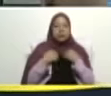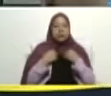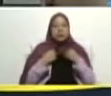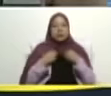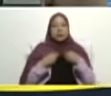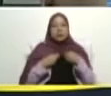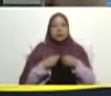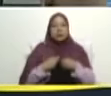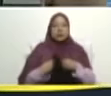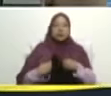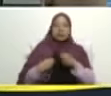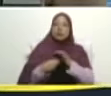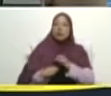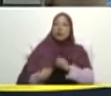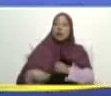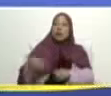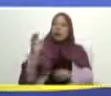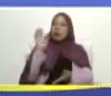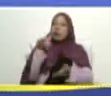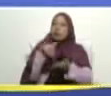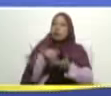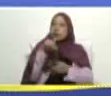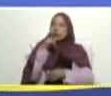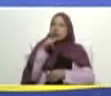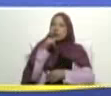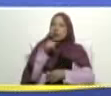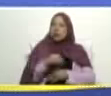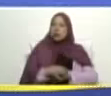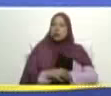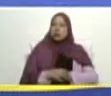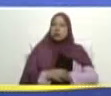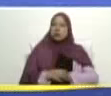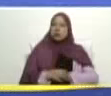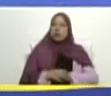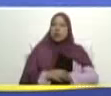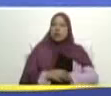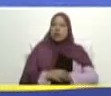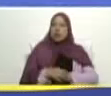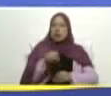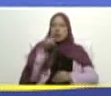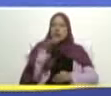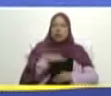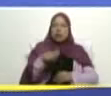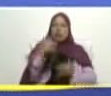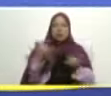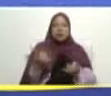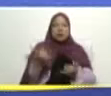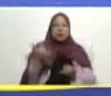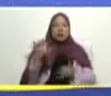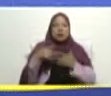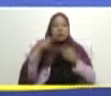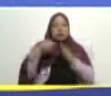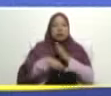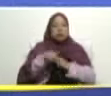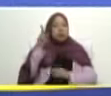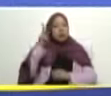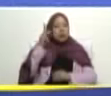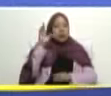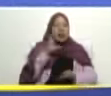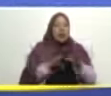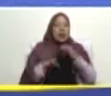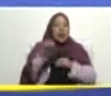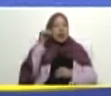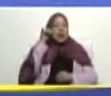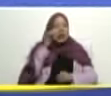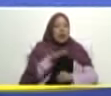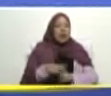Estado Miranda Miranda Miranda Miranda Miranda compañeros de Miranda para llamando a la profesora científica y